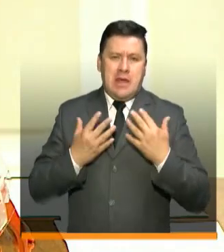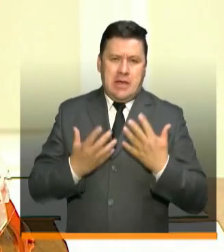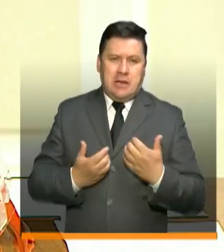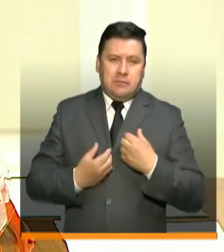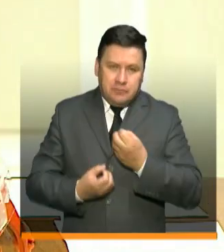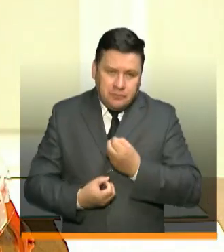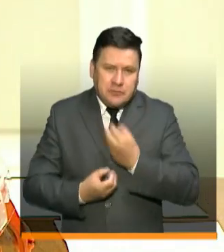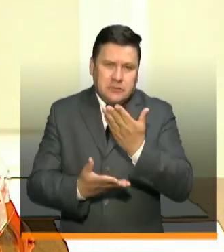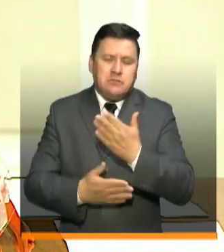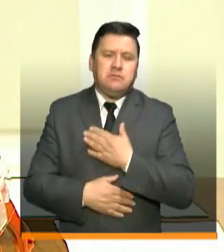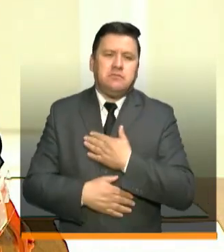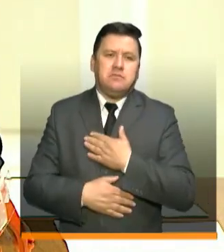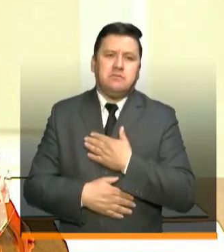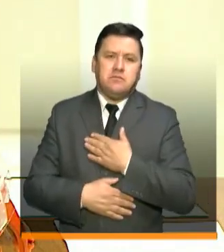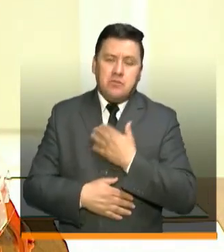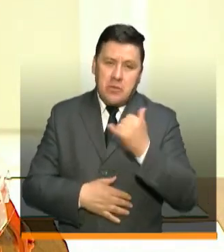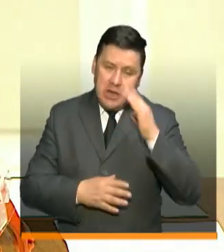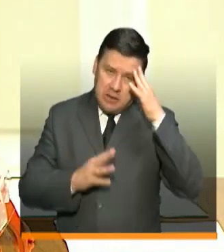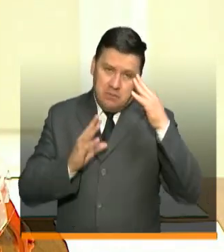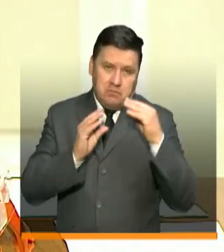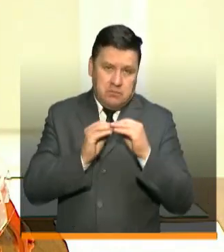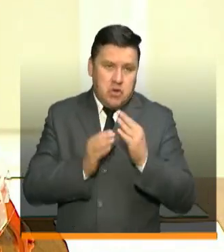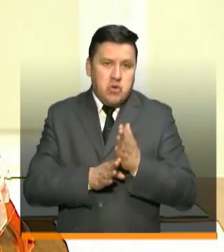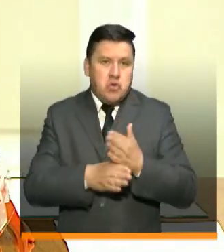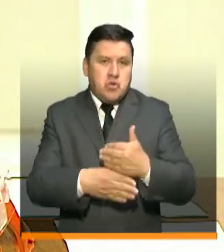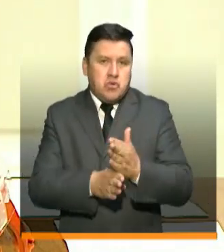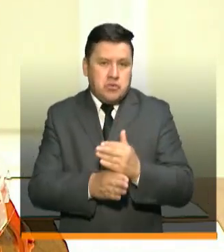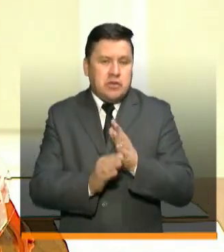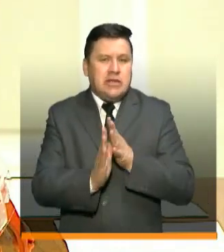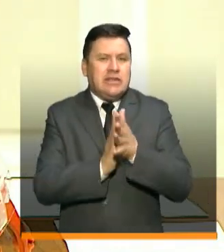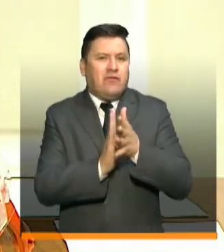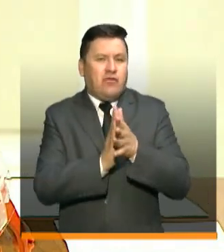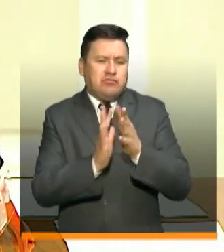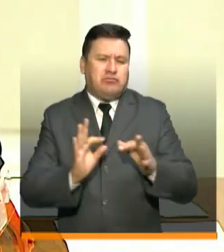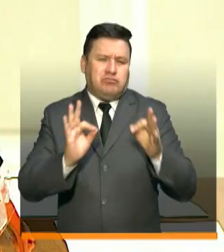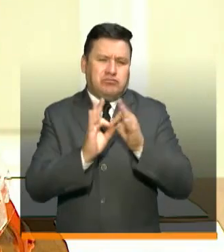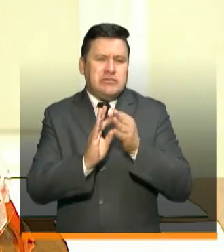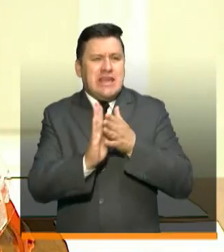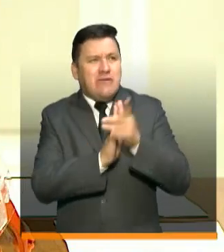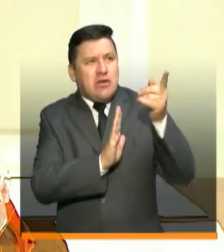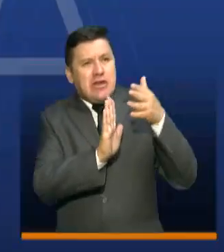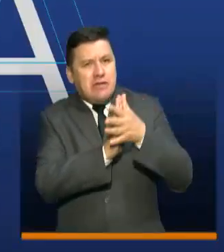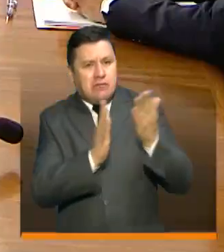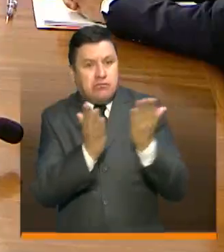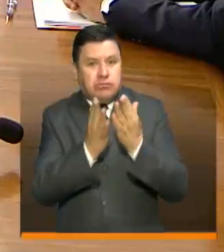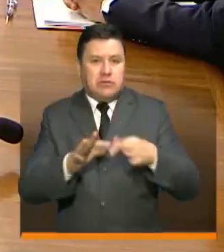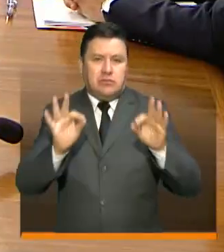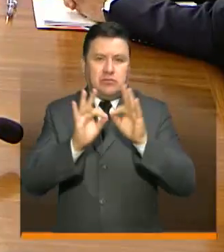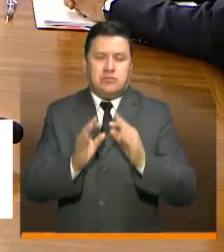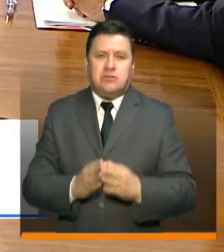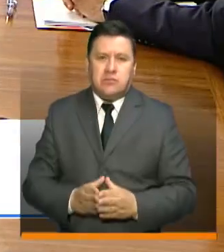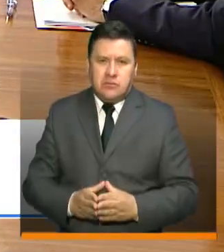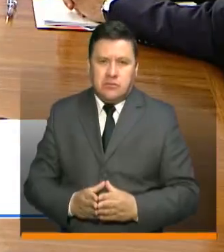expresar que acordamos estar compartiendo también información, información que sea relevante.